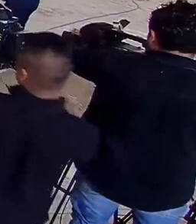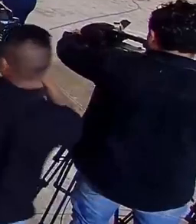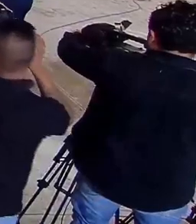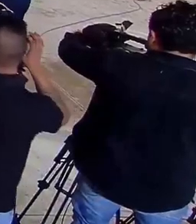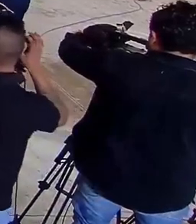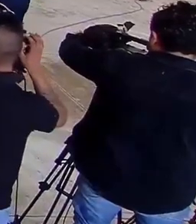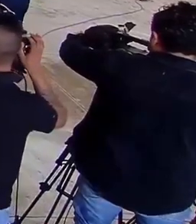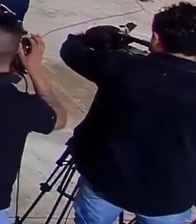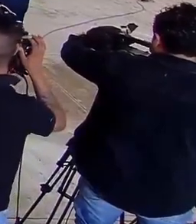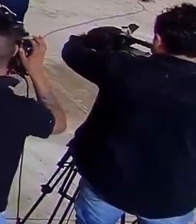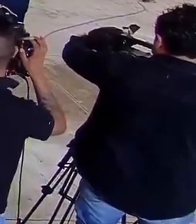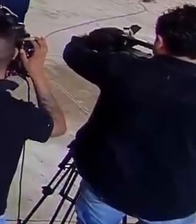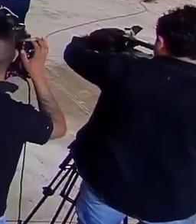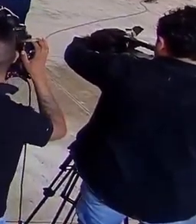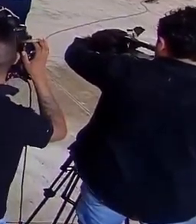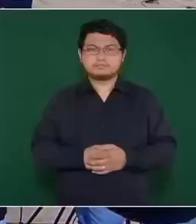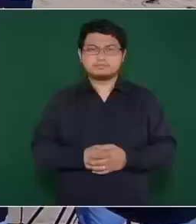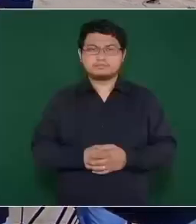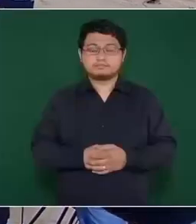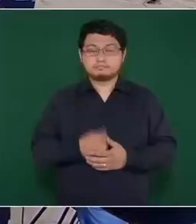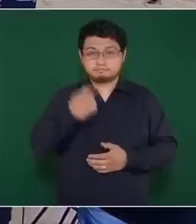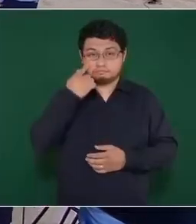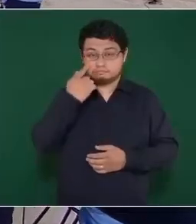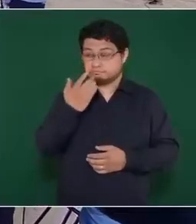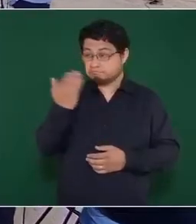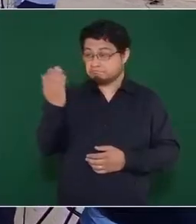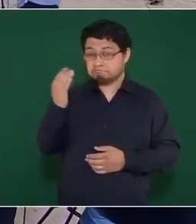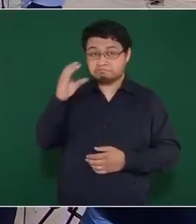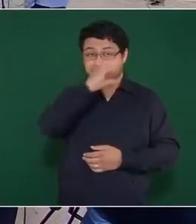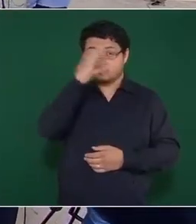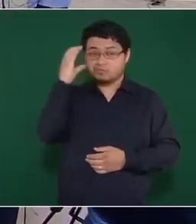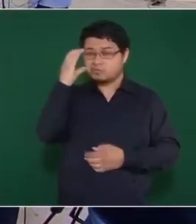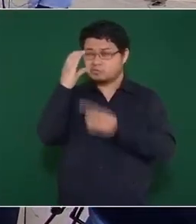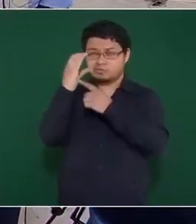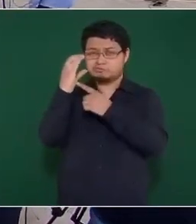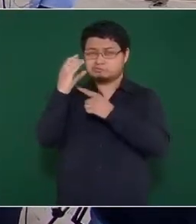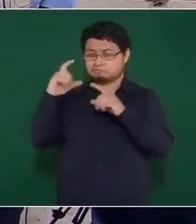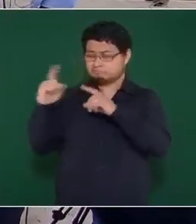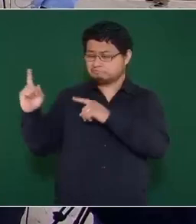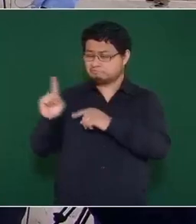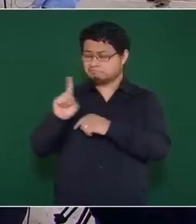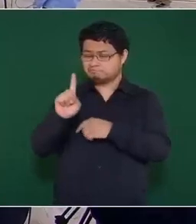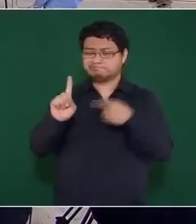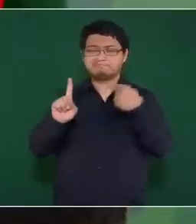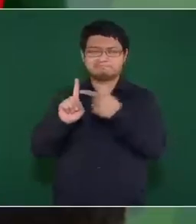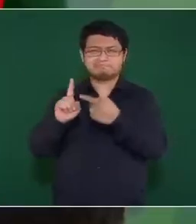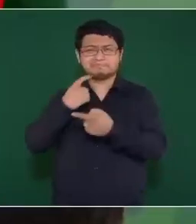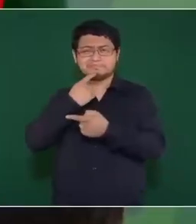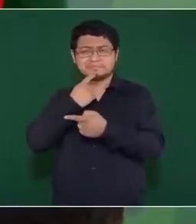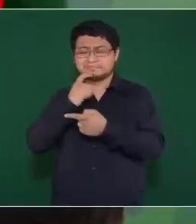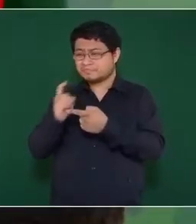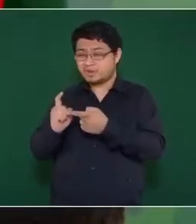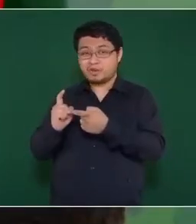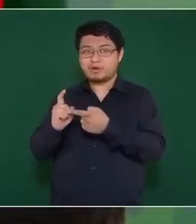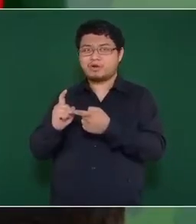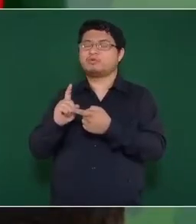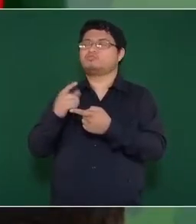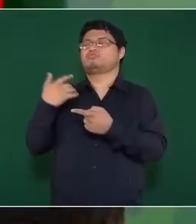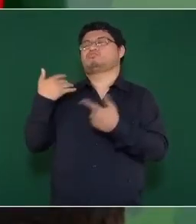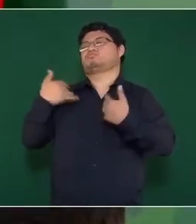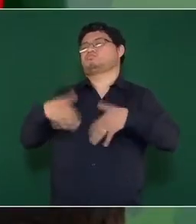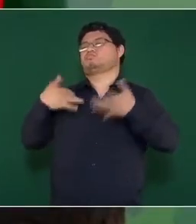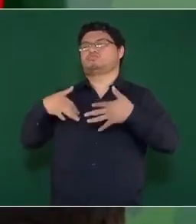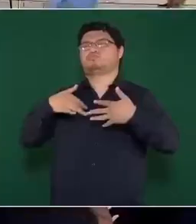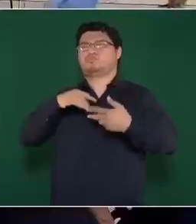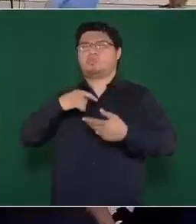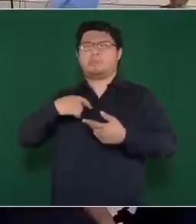Ahí, Andrés, tú eres el centro de esa fotografía que dio la vuelta al mundo, pero eres el